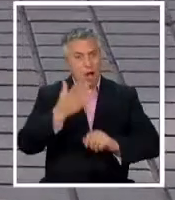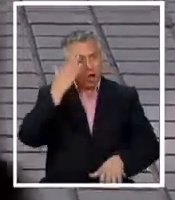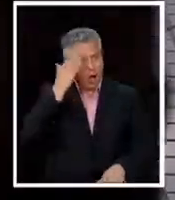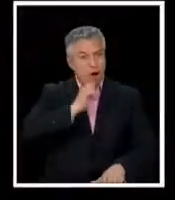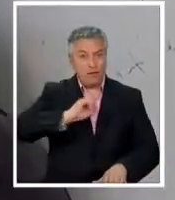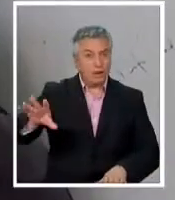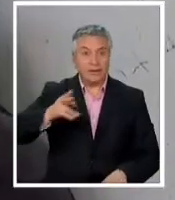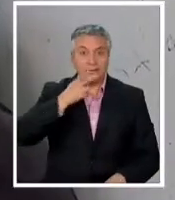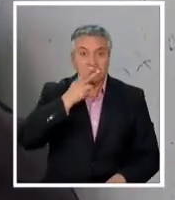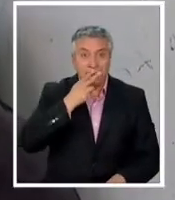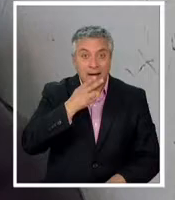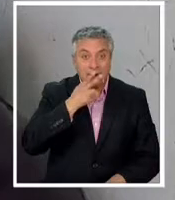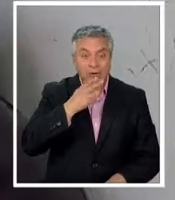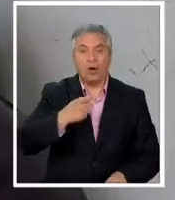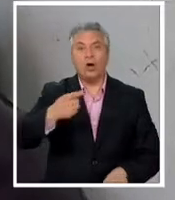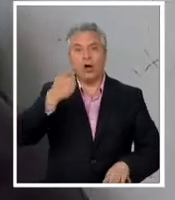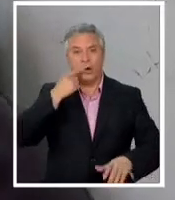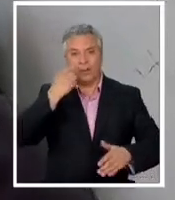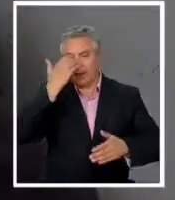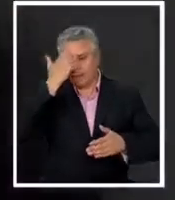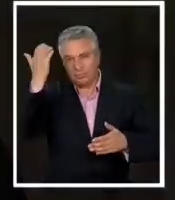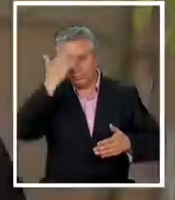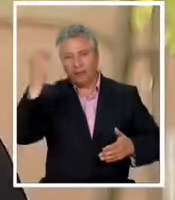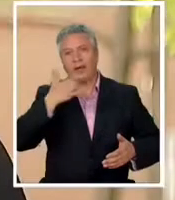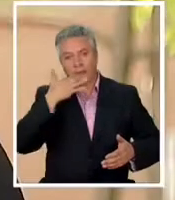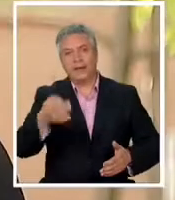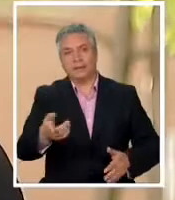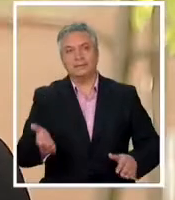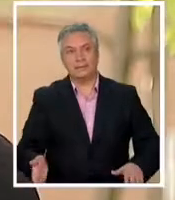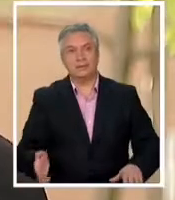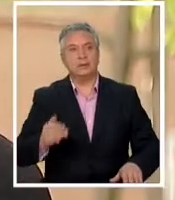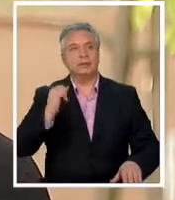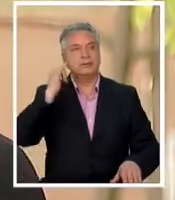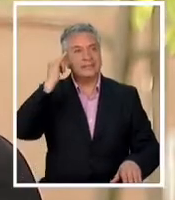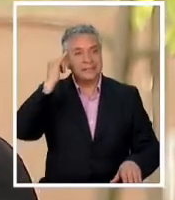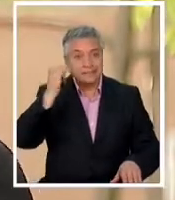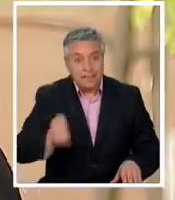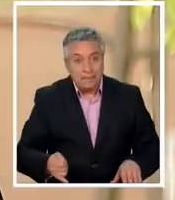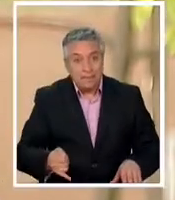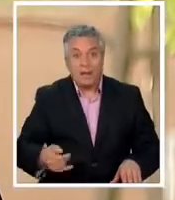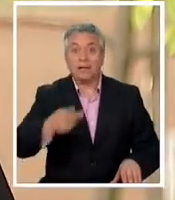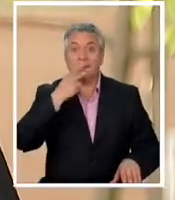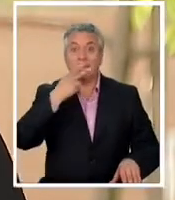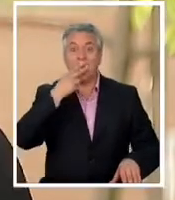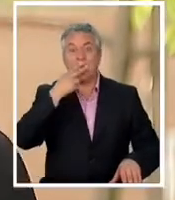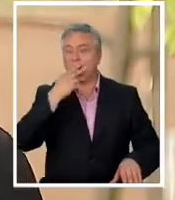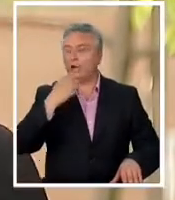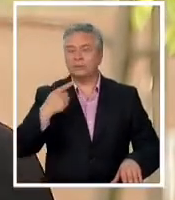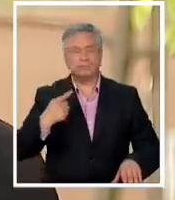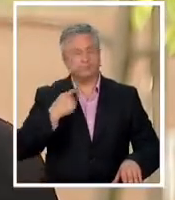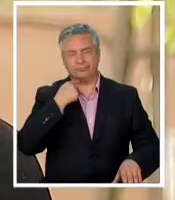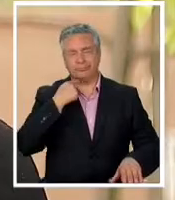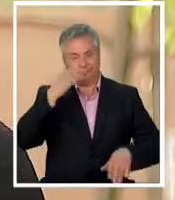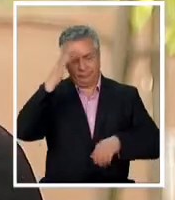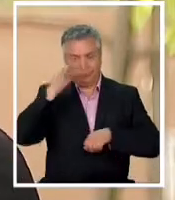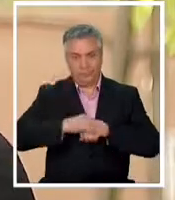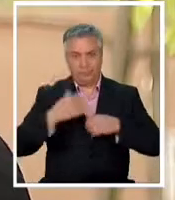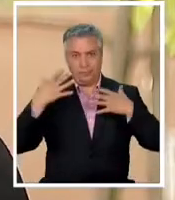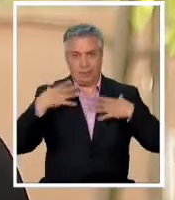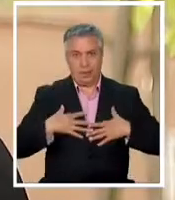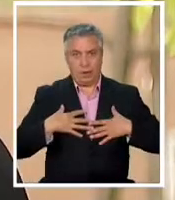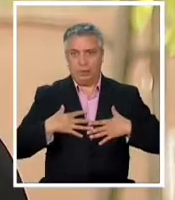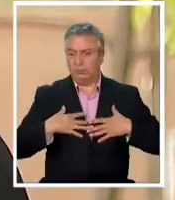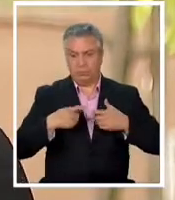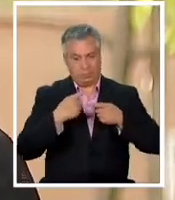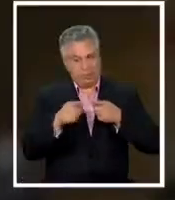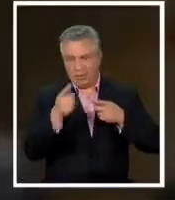el cigarro los especialistas coinciden en la respuesta siempre el tabaco produce daño independiente de la forma que